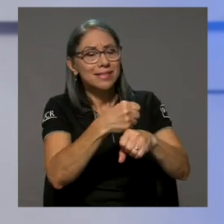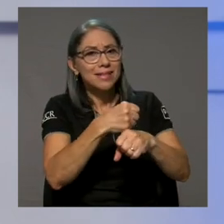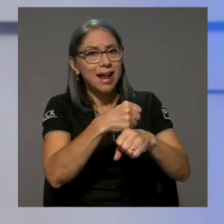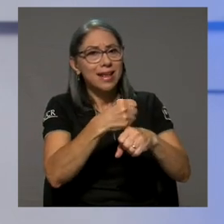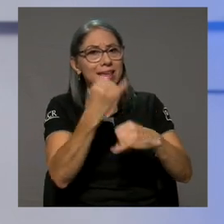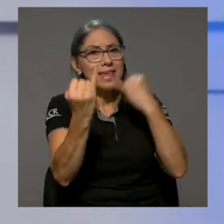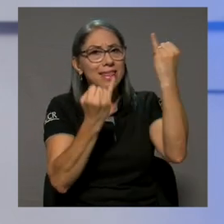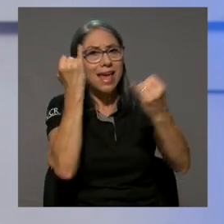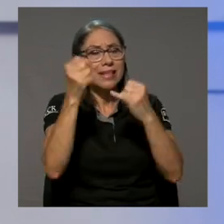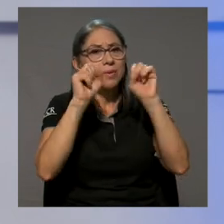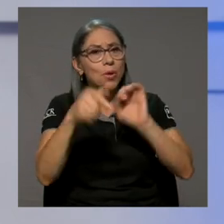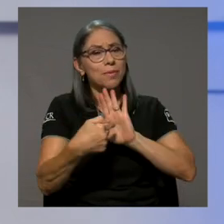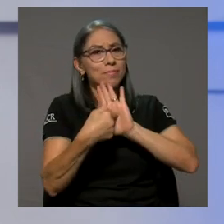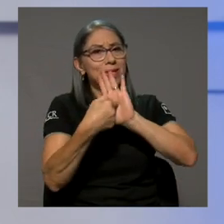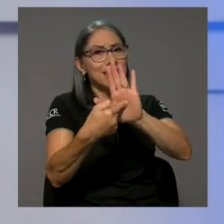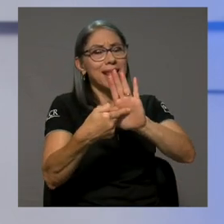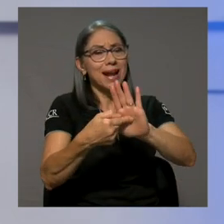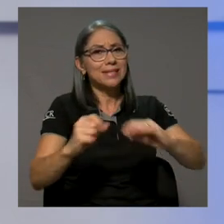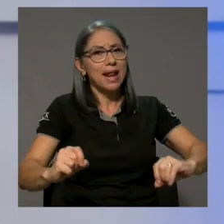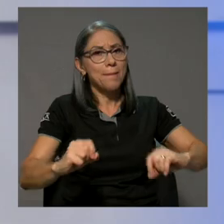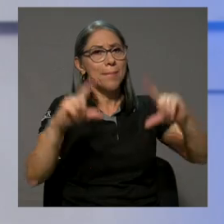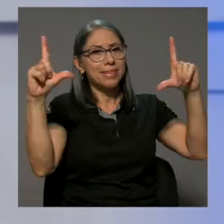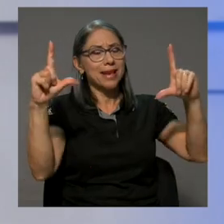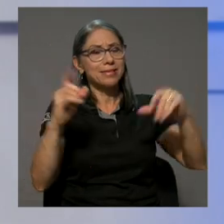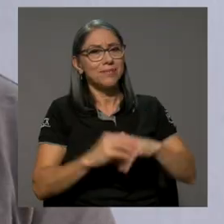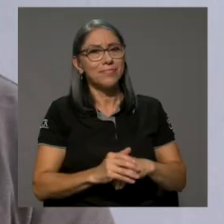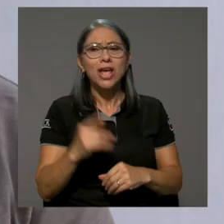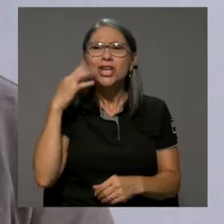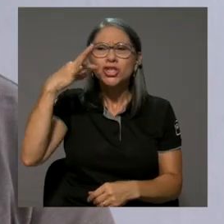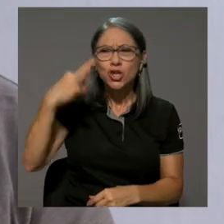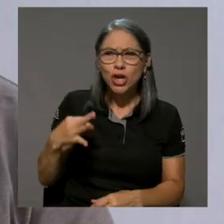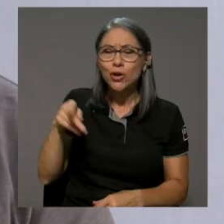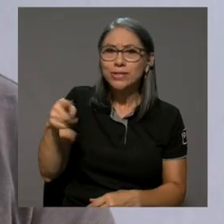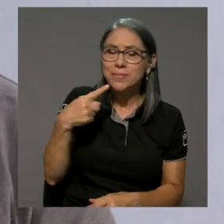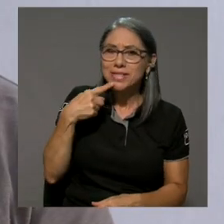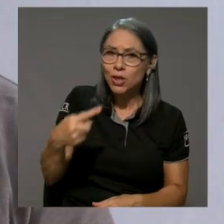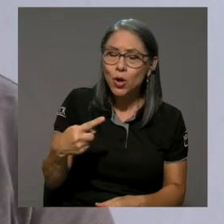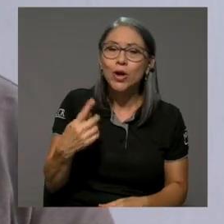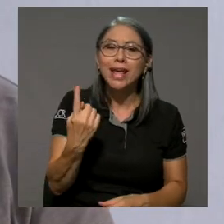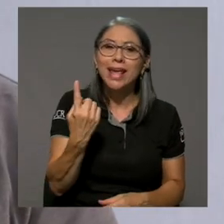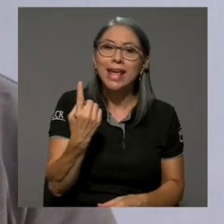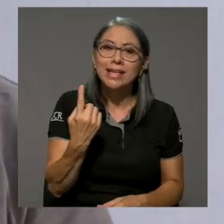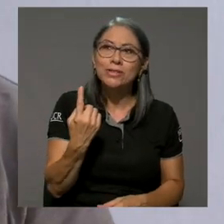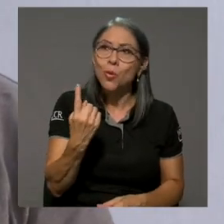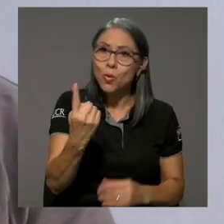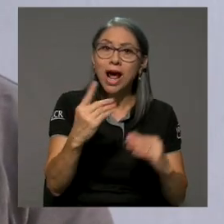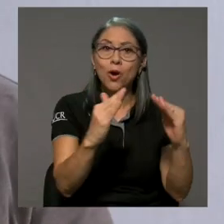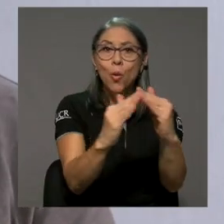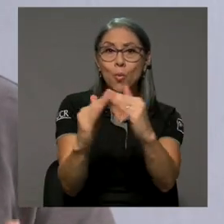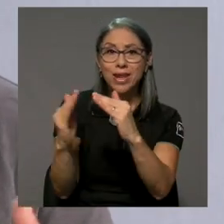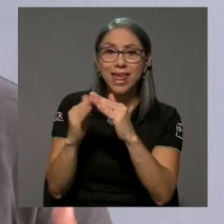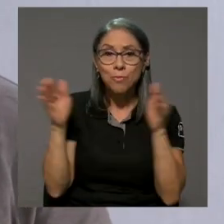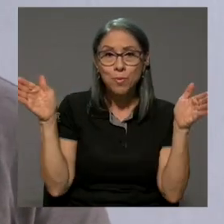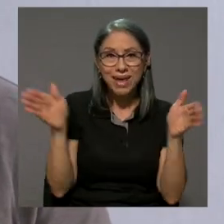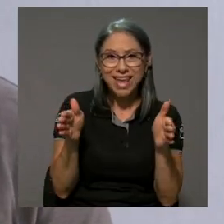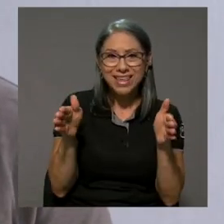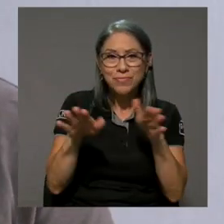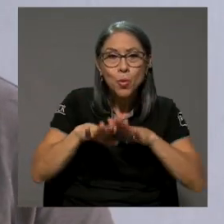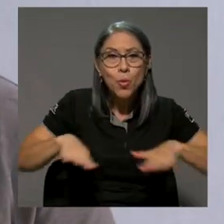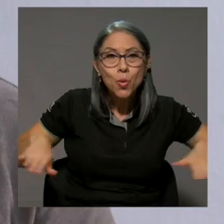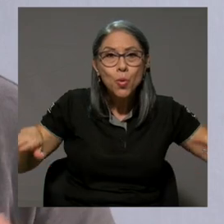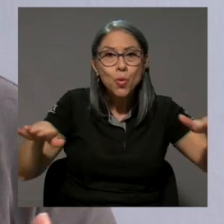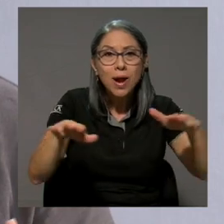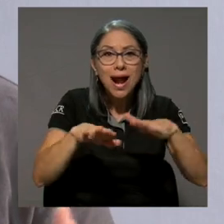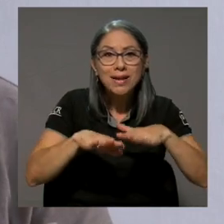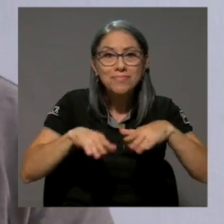ayudarte a realizar esas ideas en la pantalla. Creo que mencionaste que es una comunidad